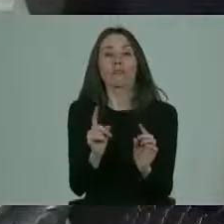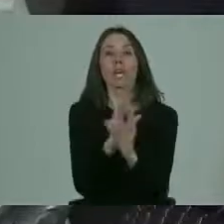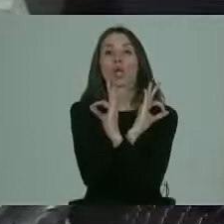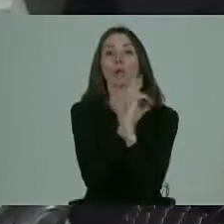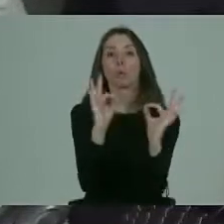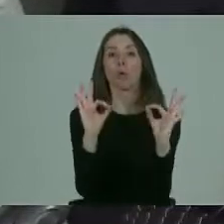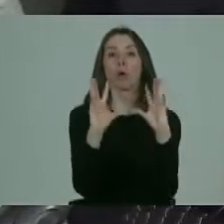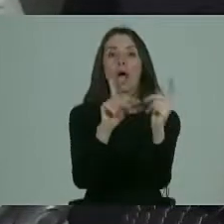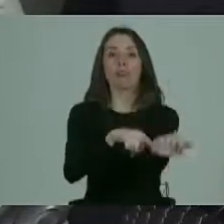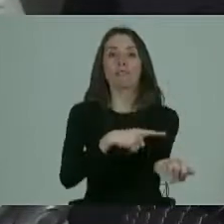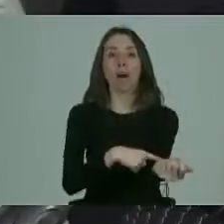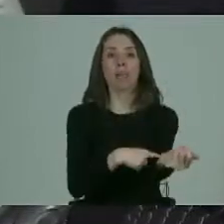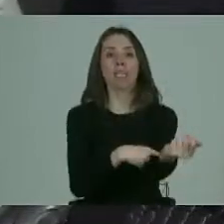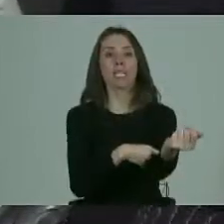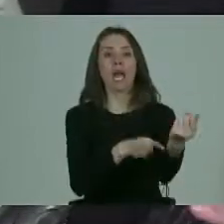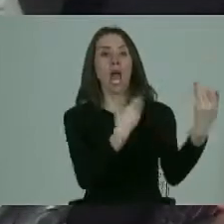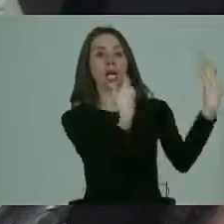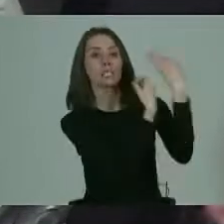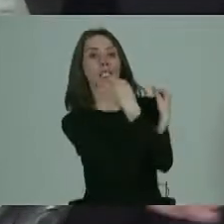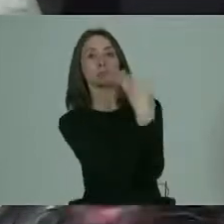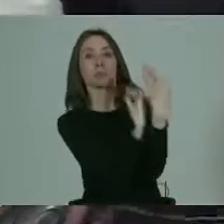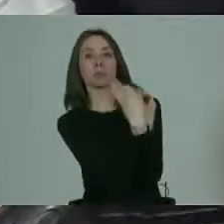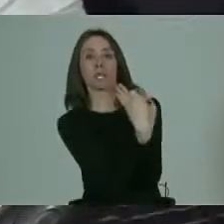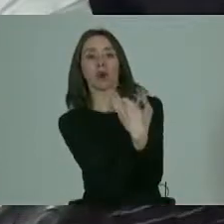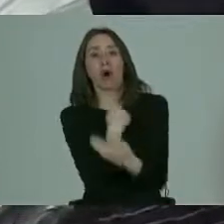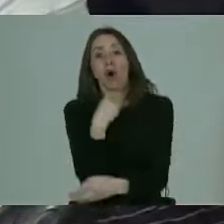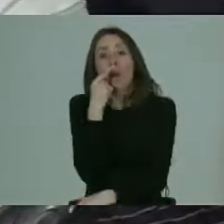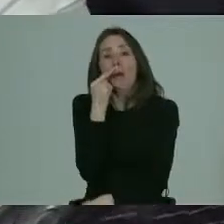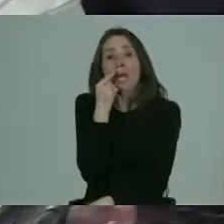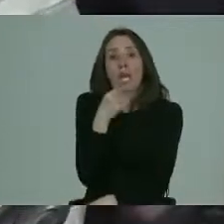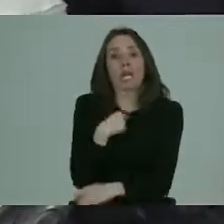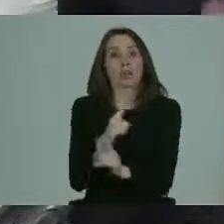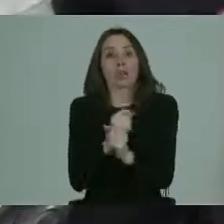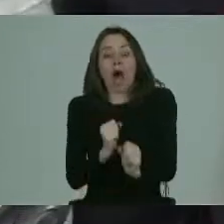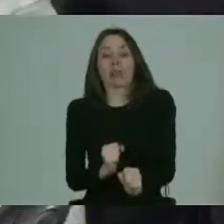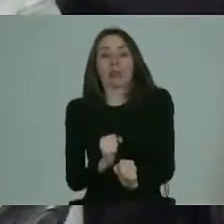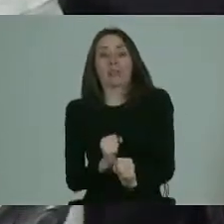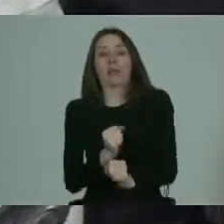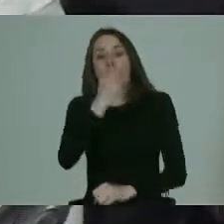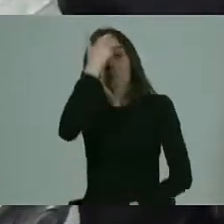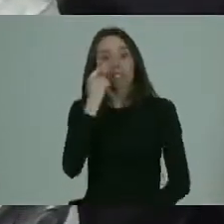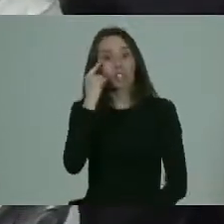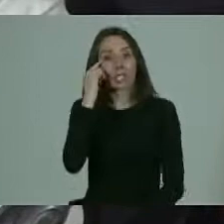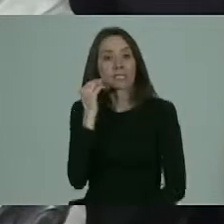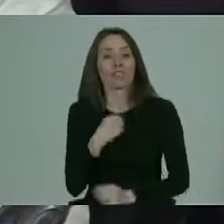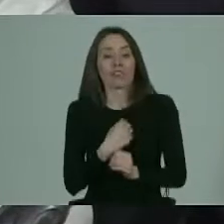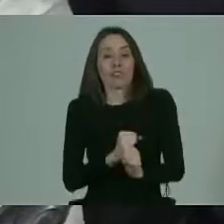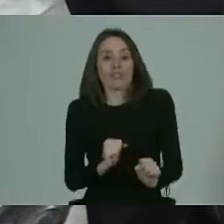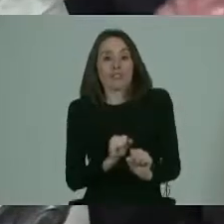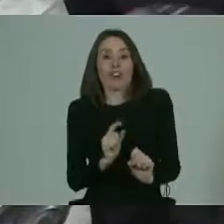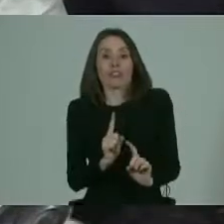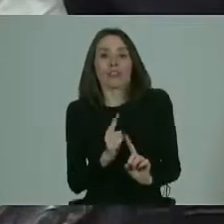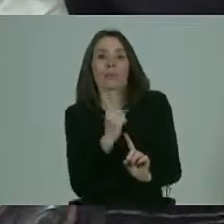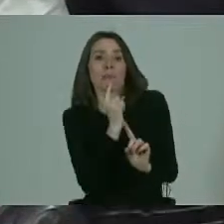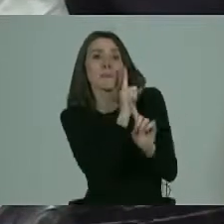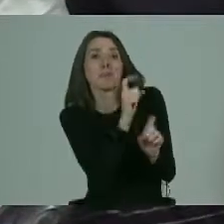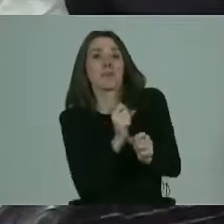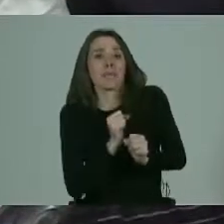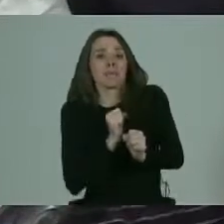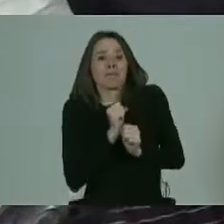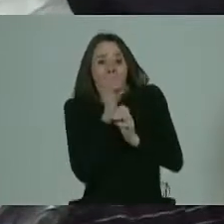nunca en su familia le habían siquiera explicado. Y él no se atrevía, porque la persona con sí no me aún no se atreve, a preguntar.